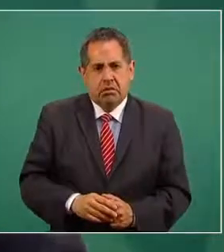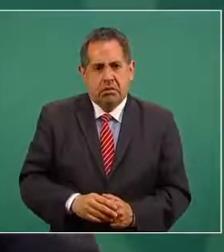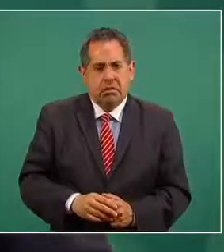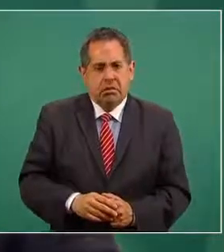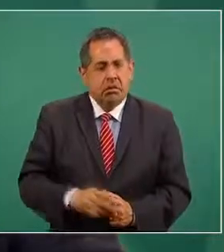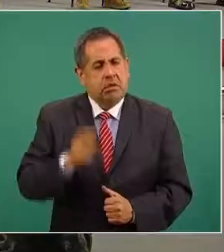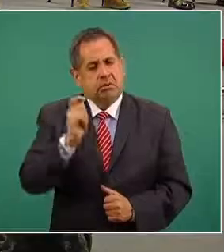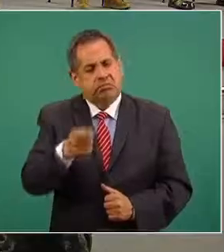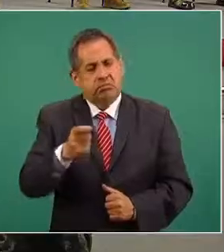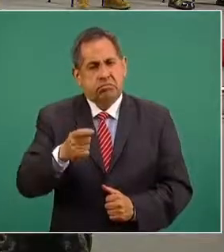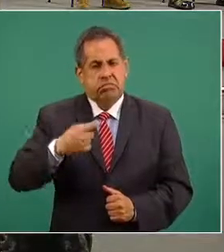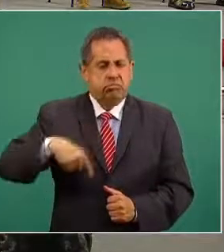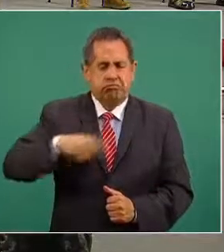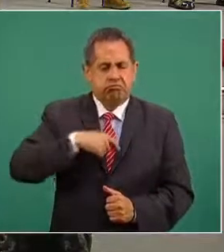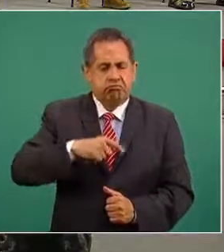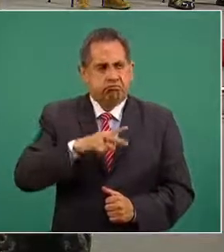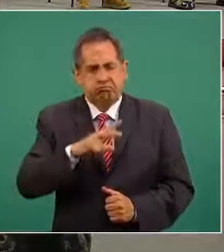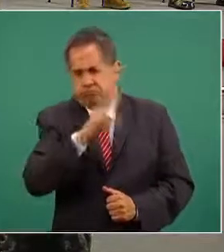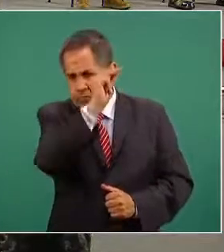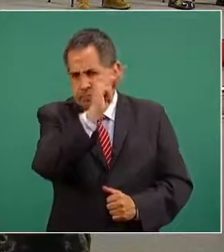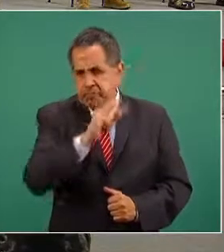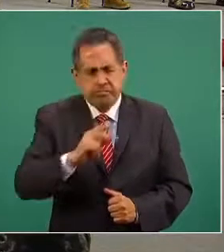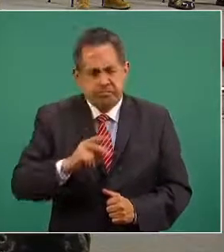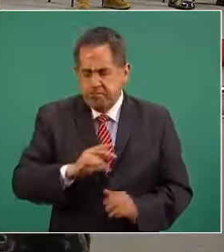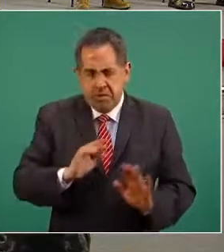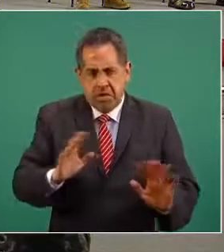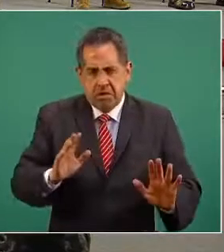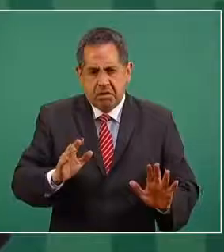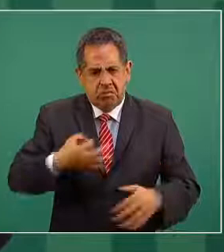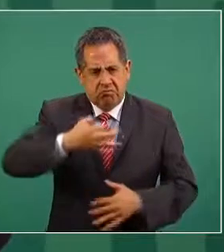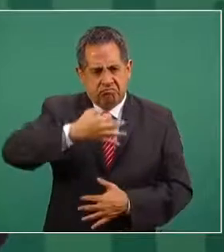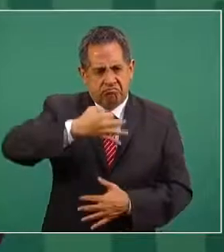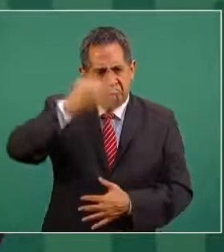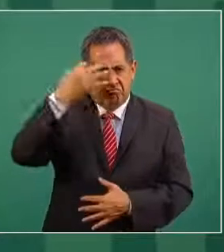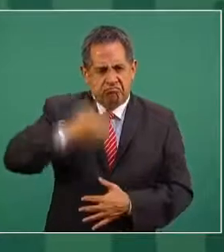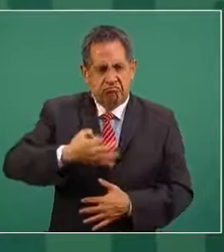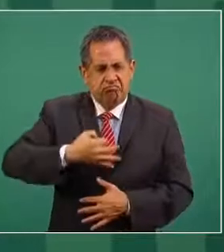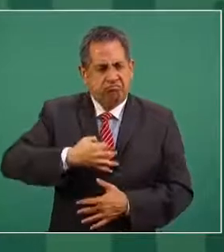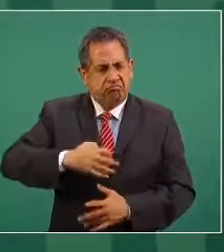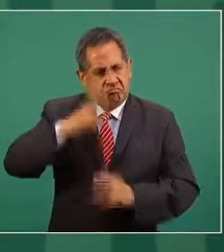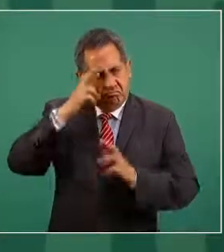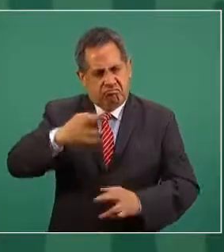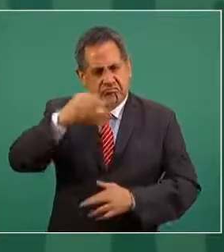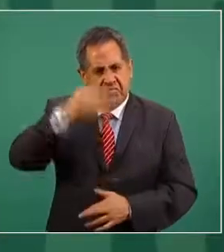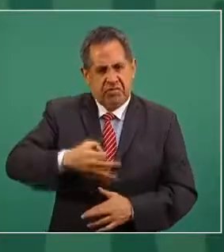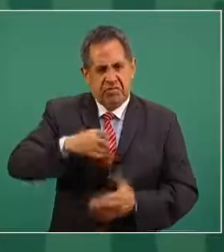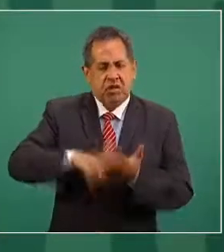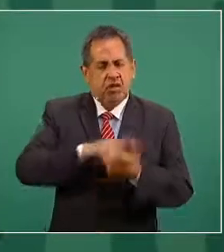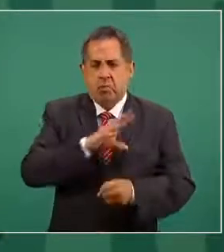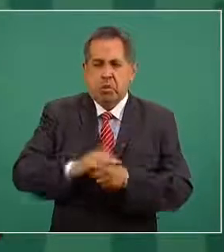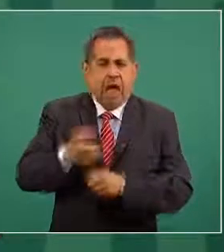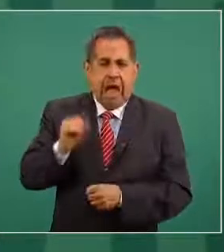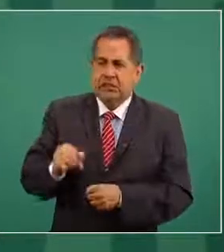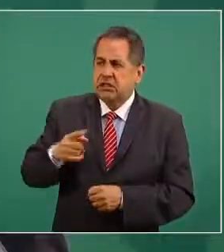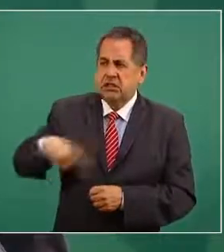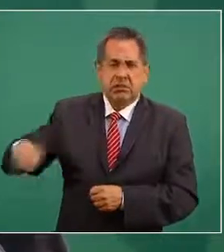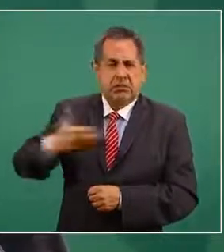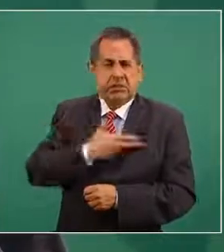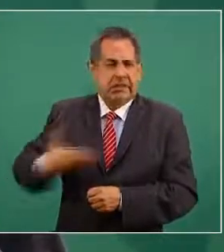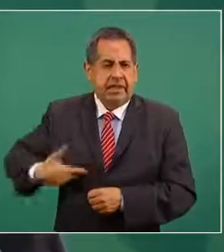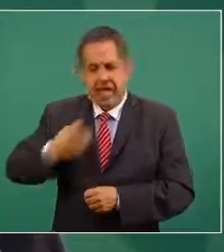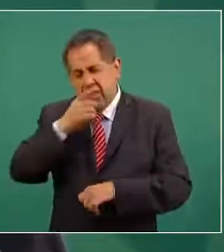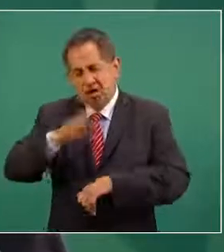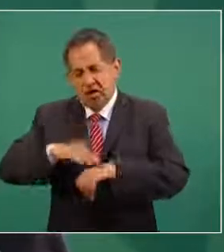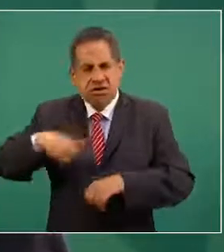Entonces, no, se actuó con integridad, con dignidad, esa ha sido la cuestión del presidente y